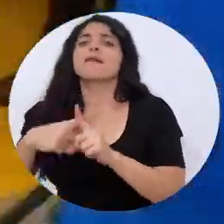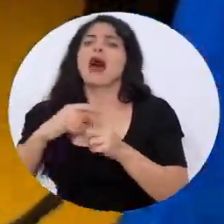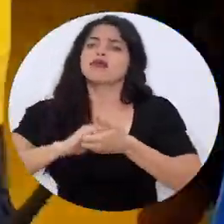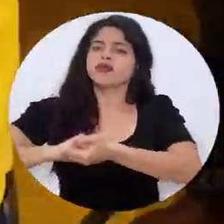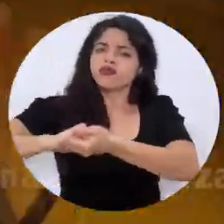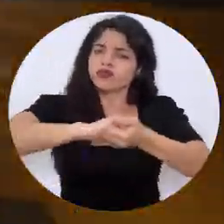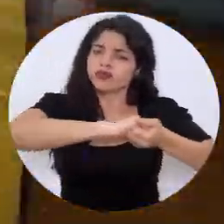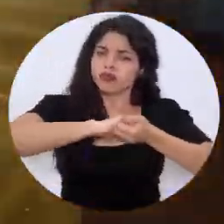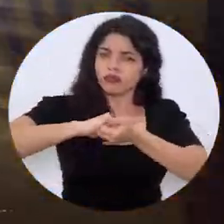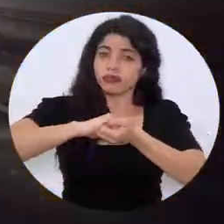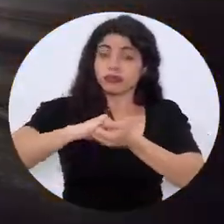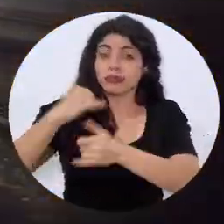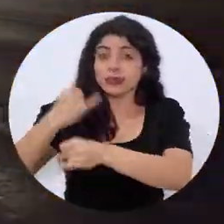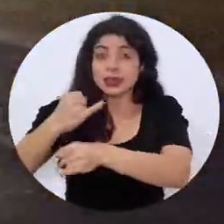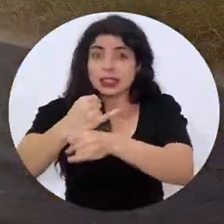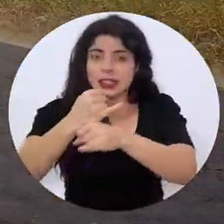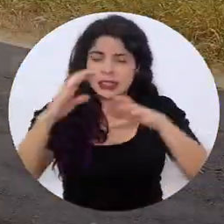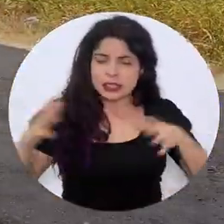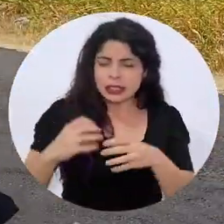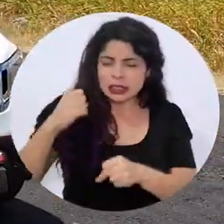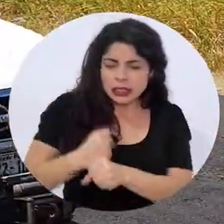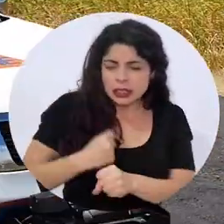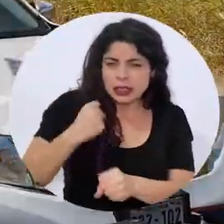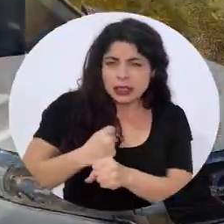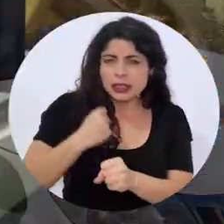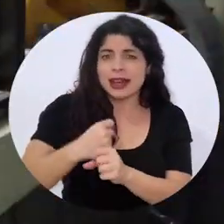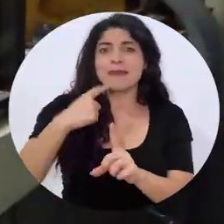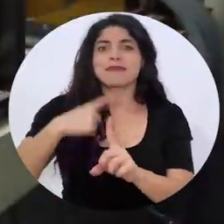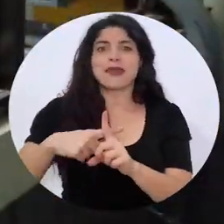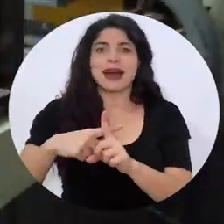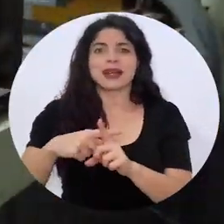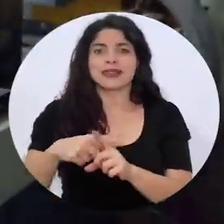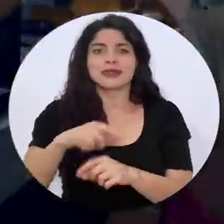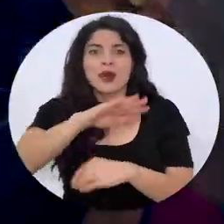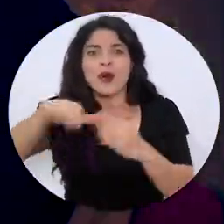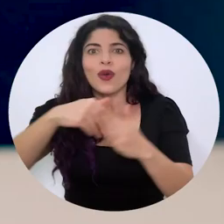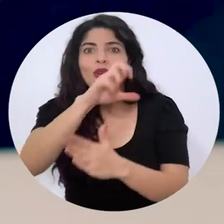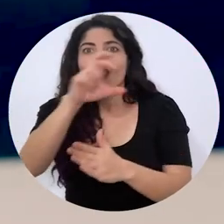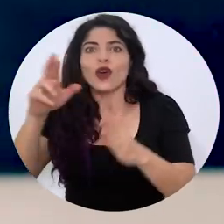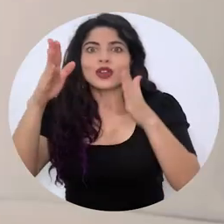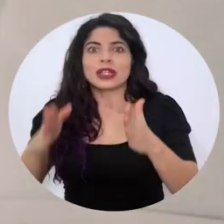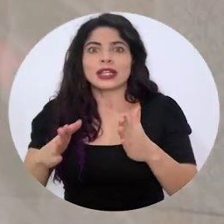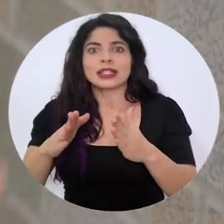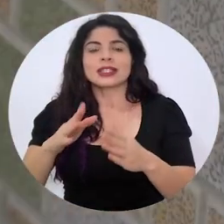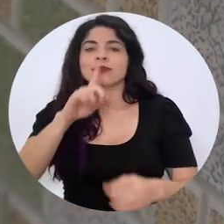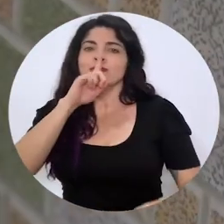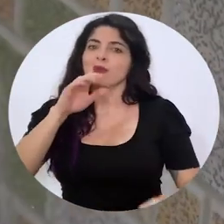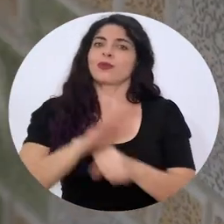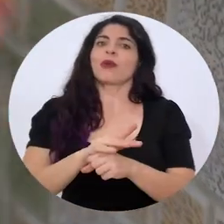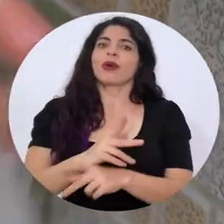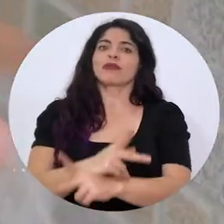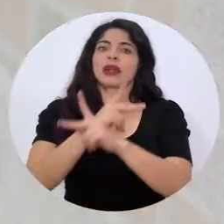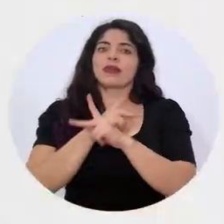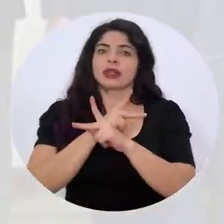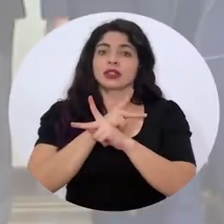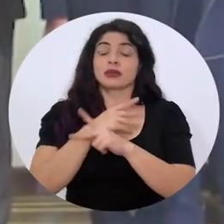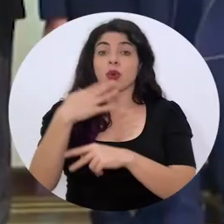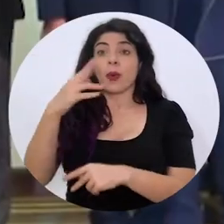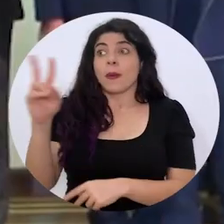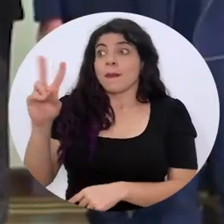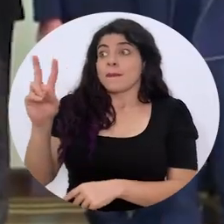solidaridad. El trabajo de las instituciones se ha combinado con el compromiso de las y los costarricenses con la prevención.